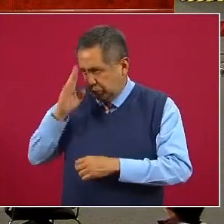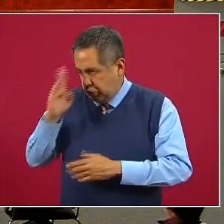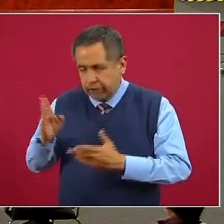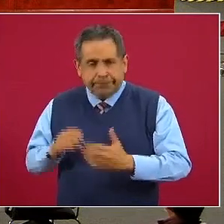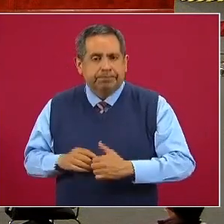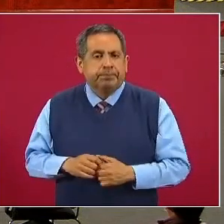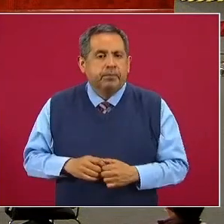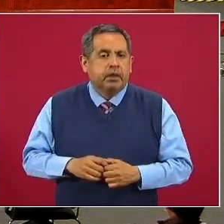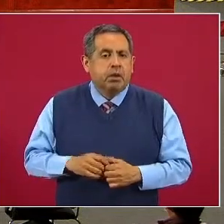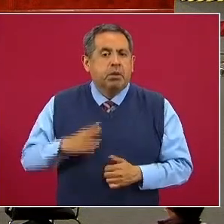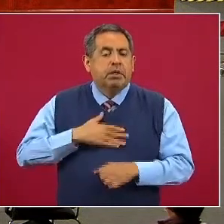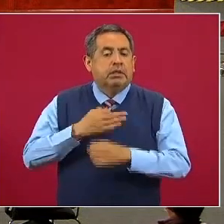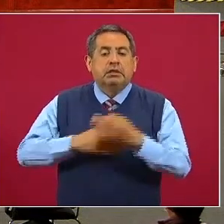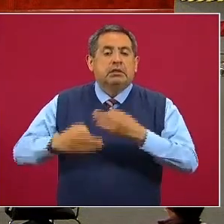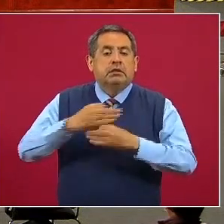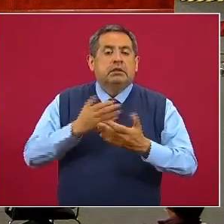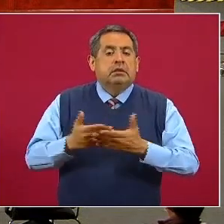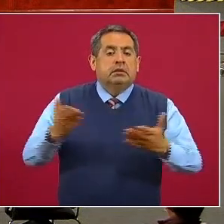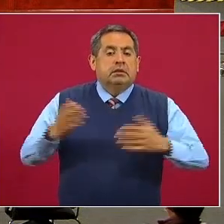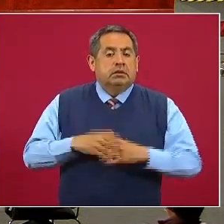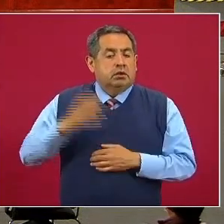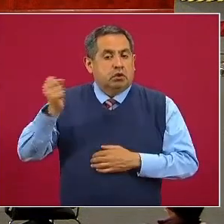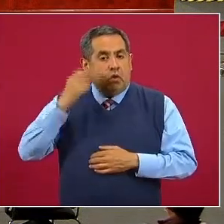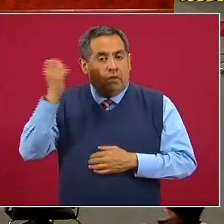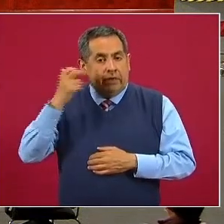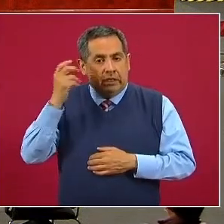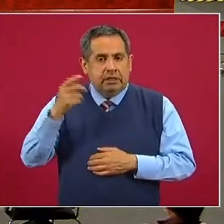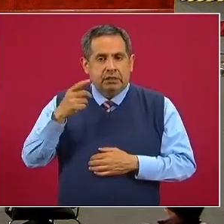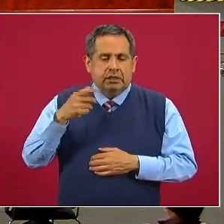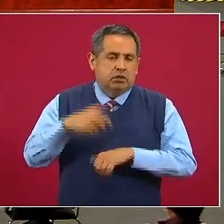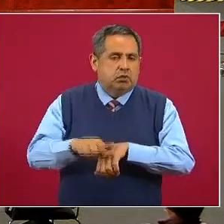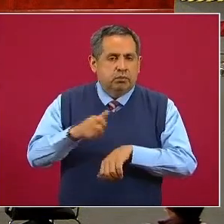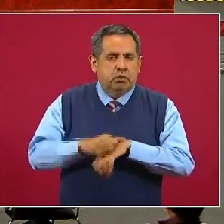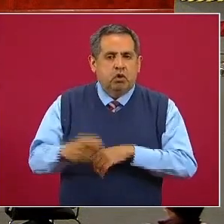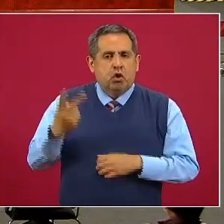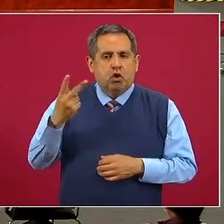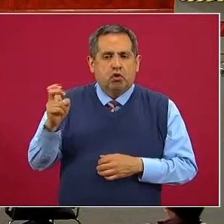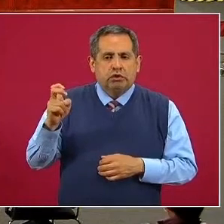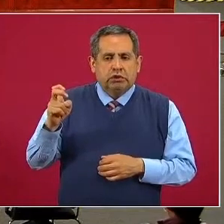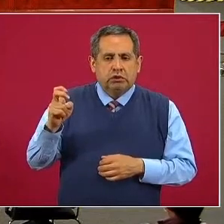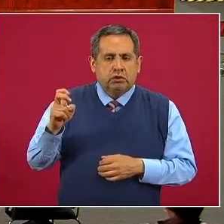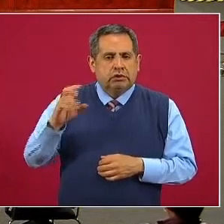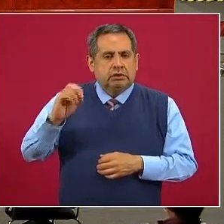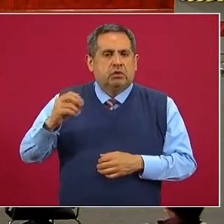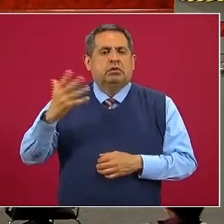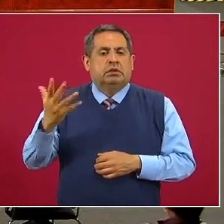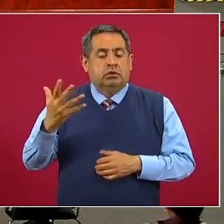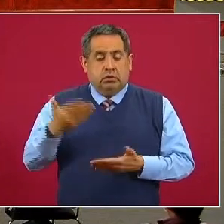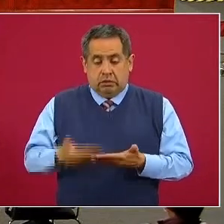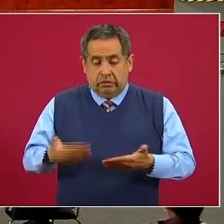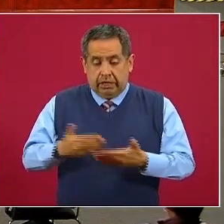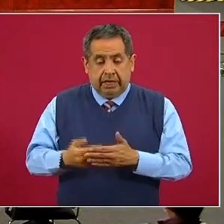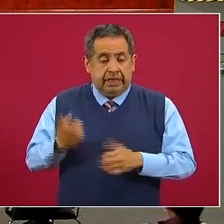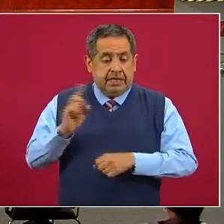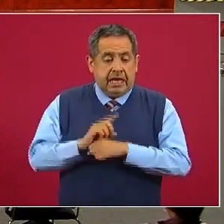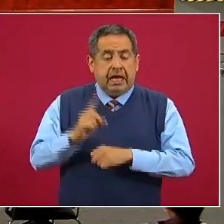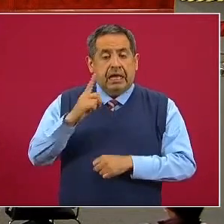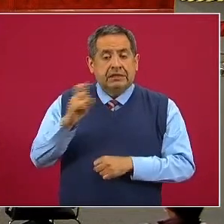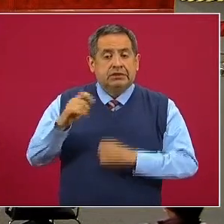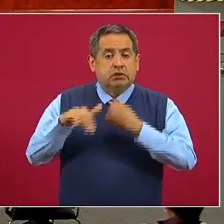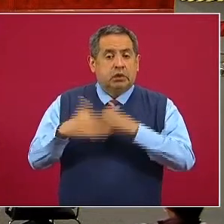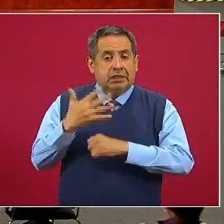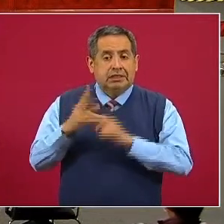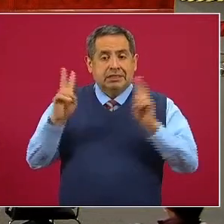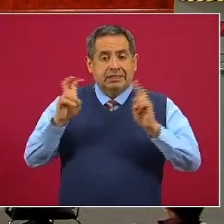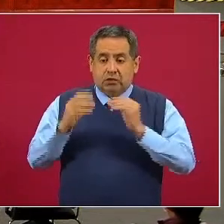Todas y con todos, conferencia despertina ya número 205 en este día 115 de